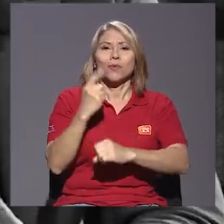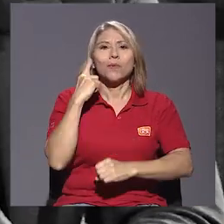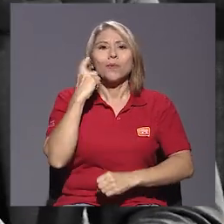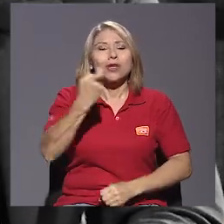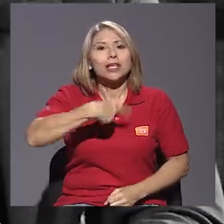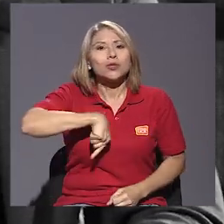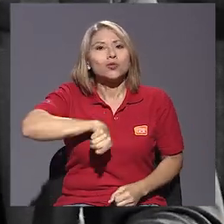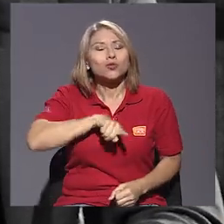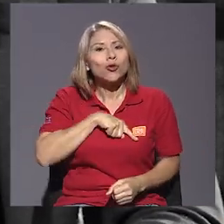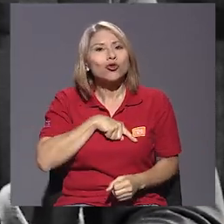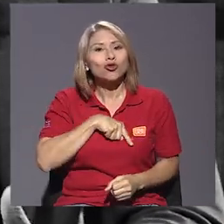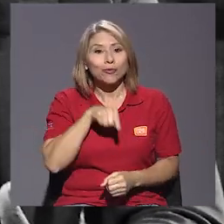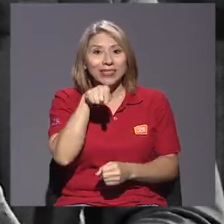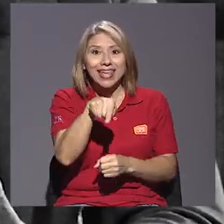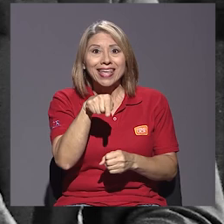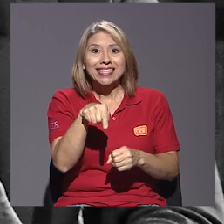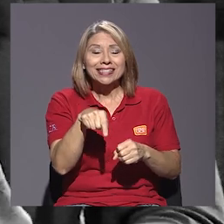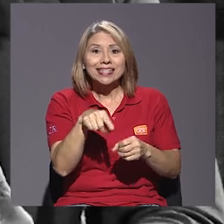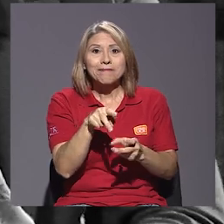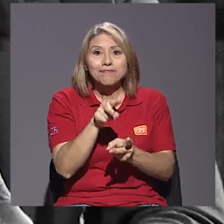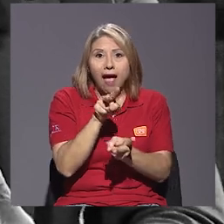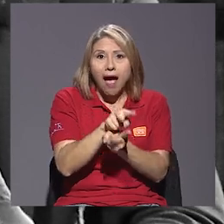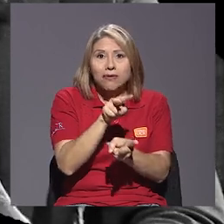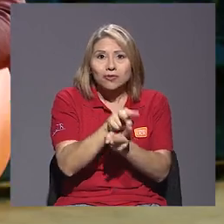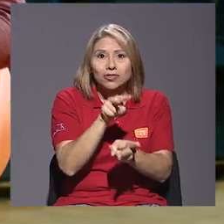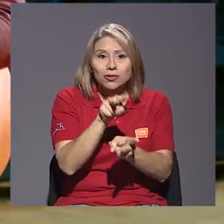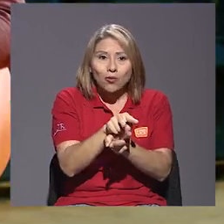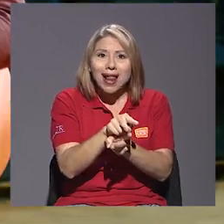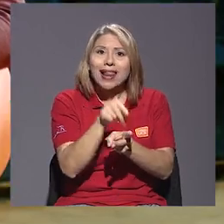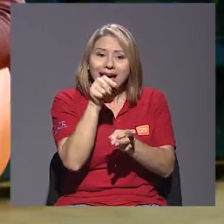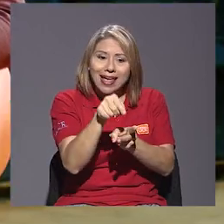integrando en ese acto sexual